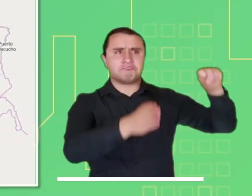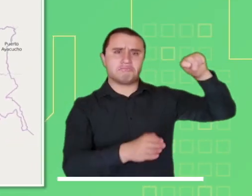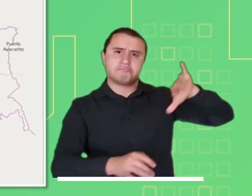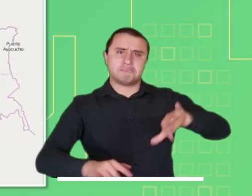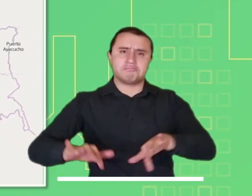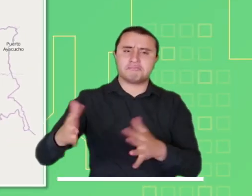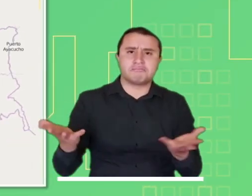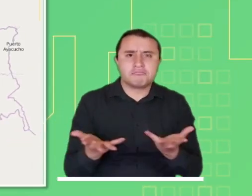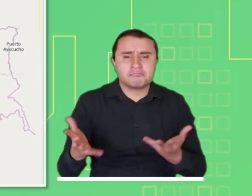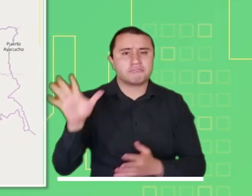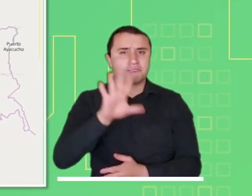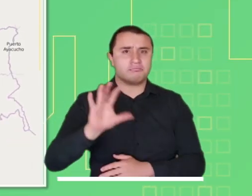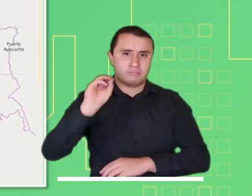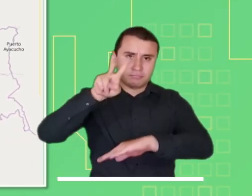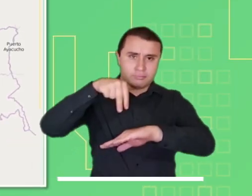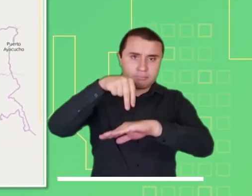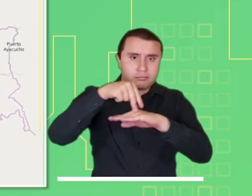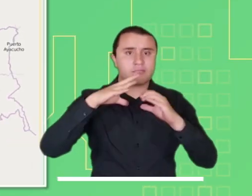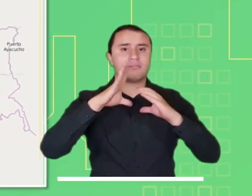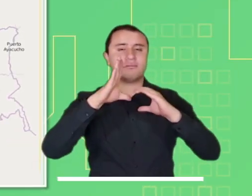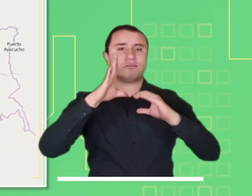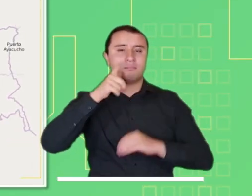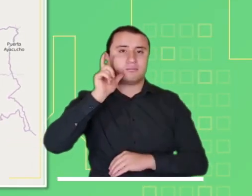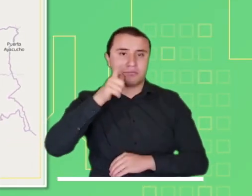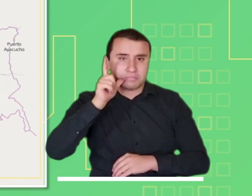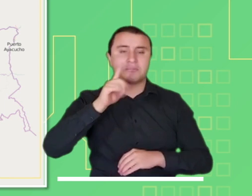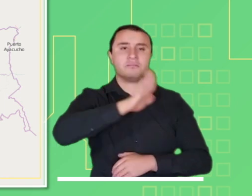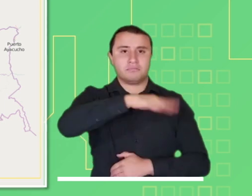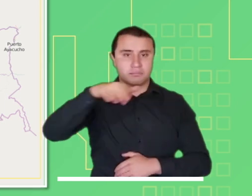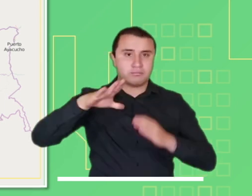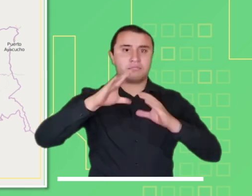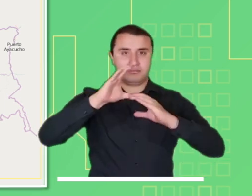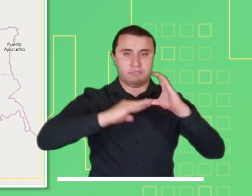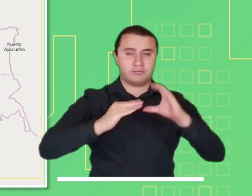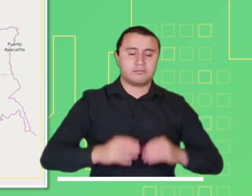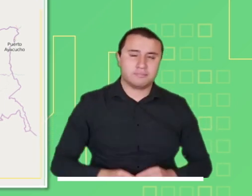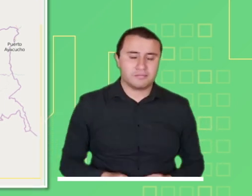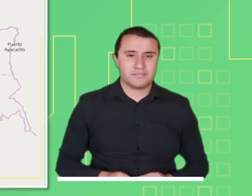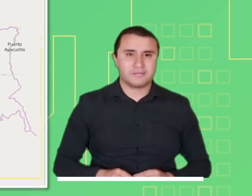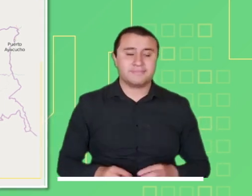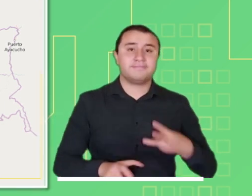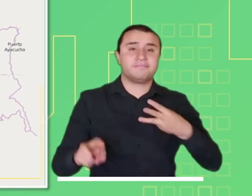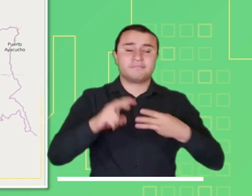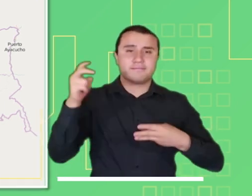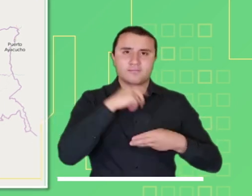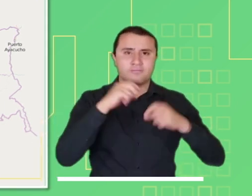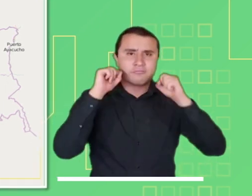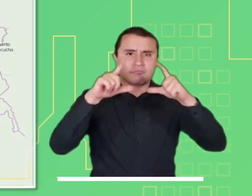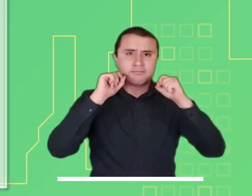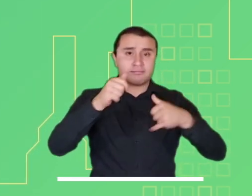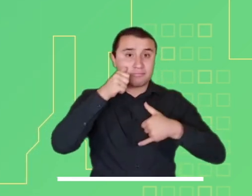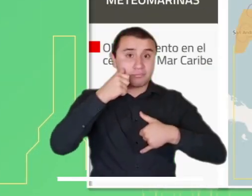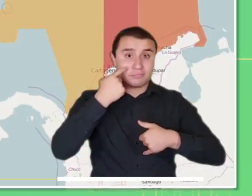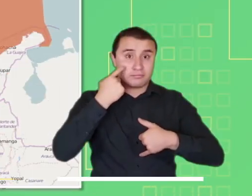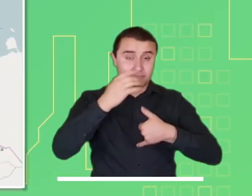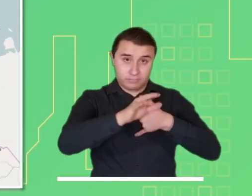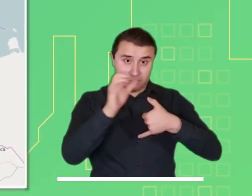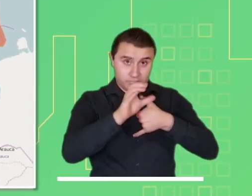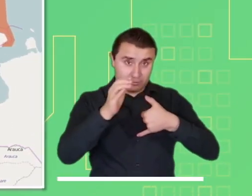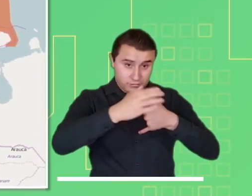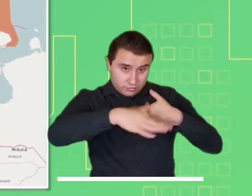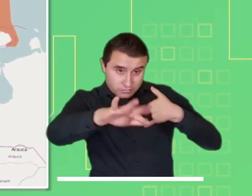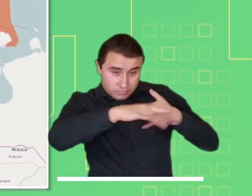Norte de Santander y Meta. Alerta roja por alta probabilidad de ocurrencia de deslizamientos de tierra en zonas inestables de Quindío,